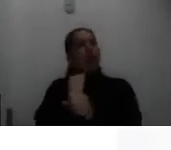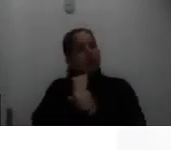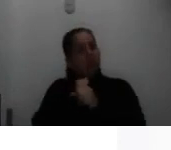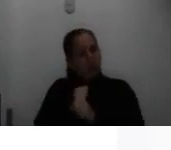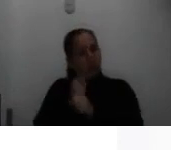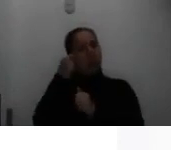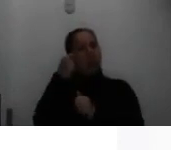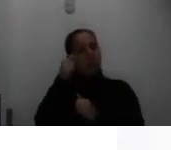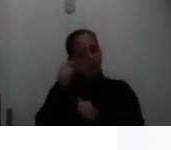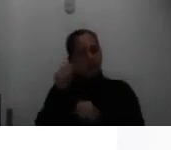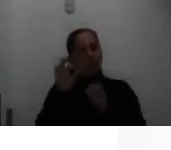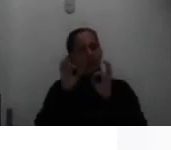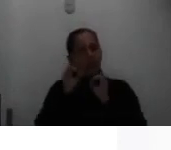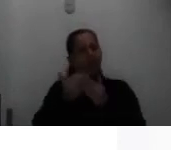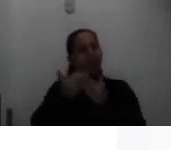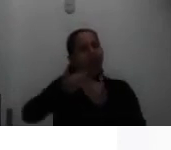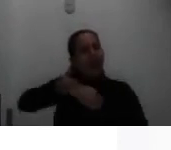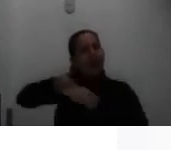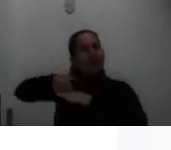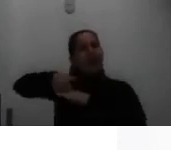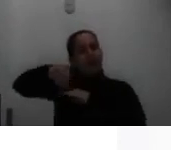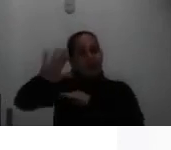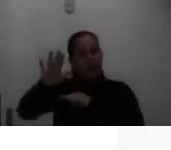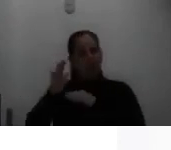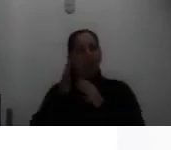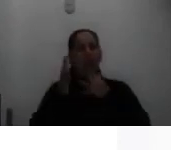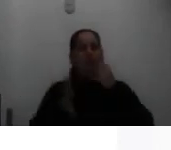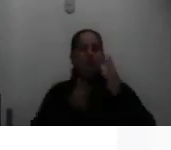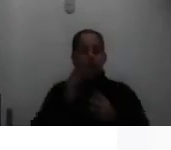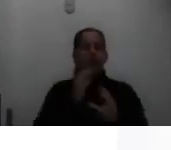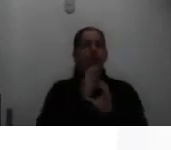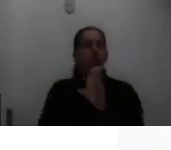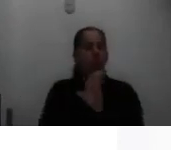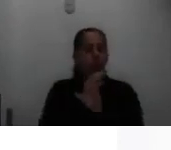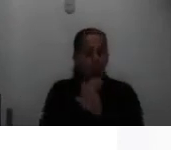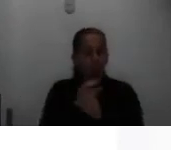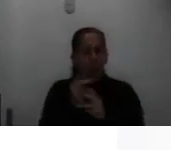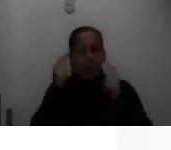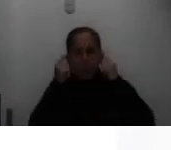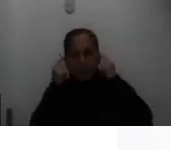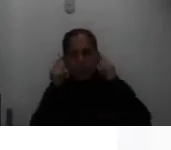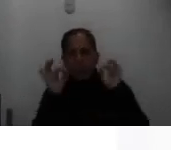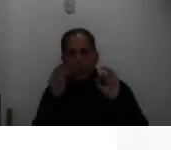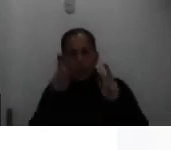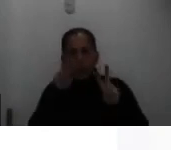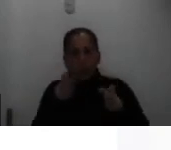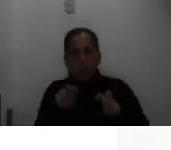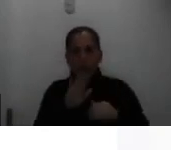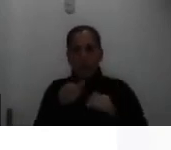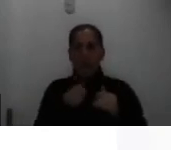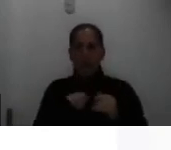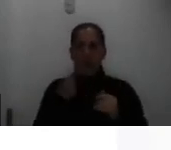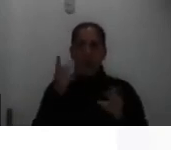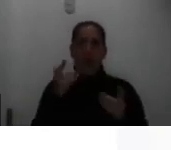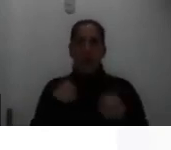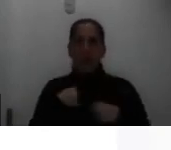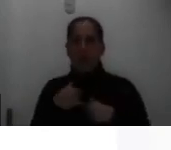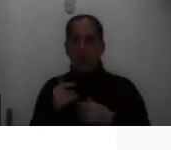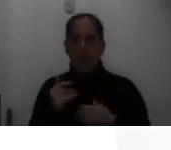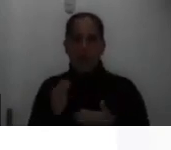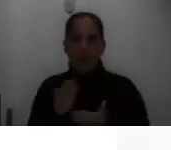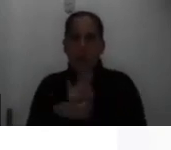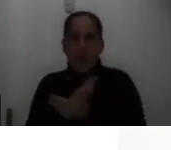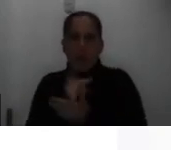calma y con certeza toda la información que no les falte ningún documento probatorio si eso pasara